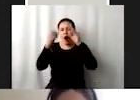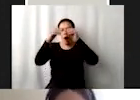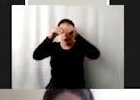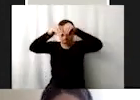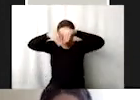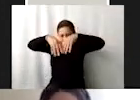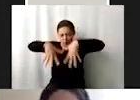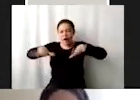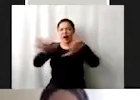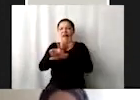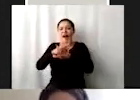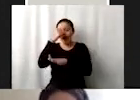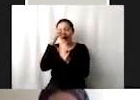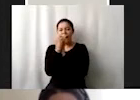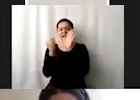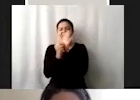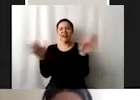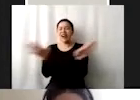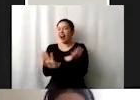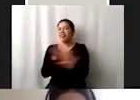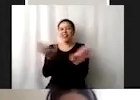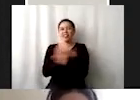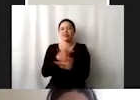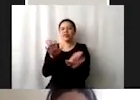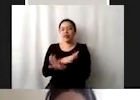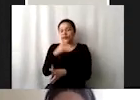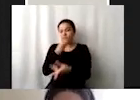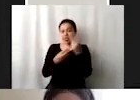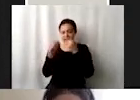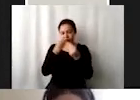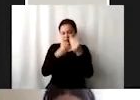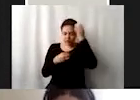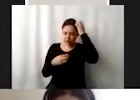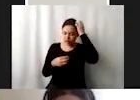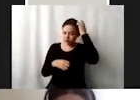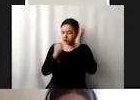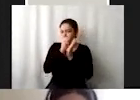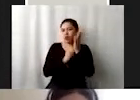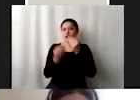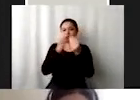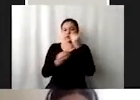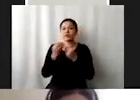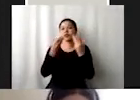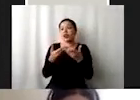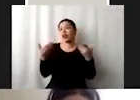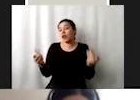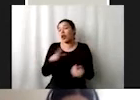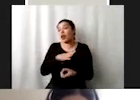de nuestros sistemas alimentarios globales donde a la actualidad tenemos